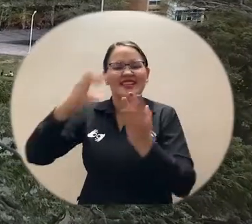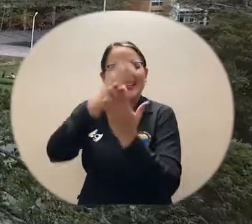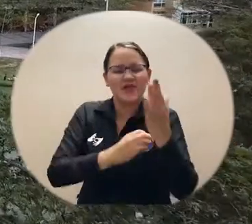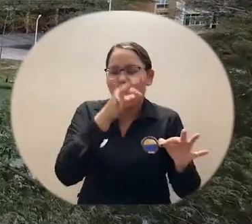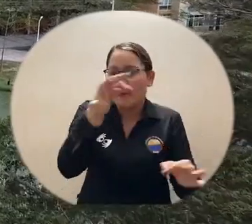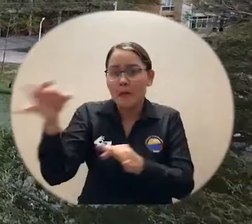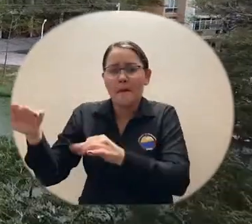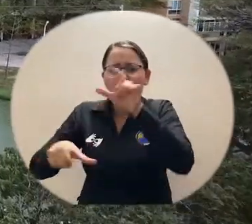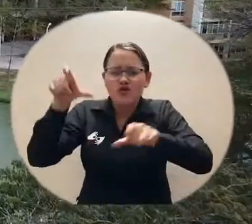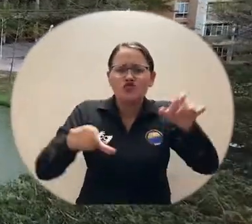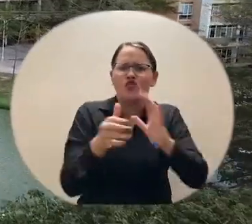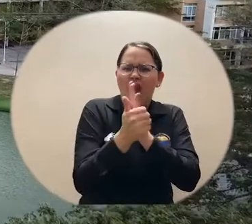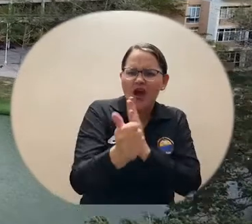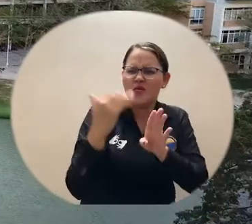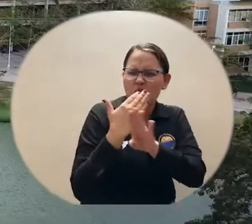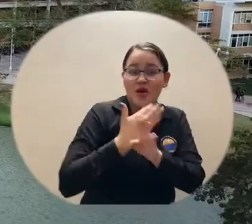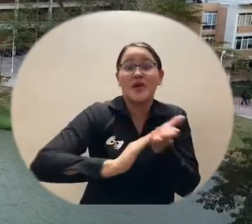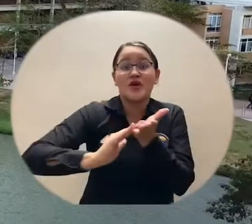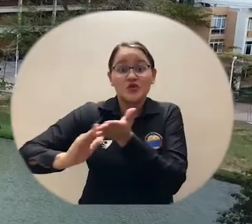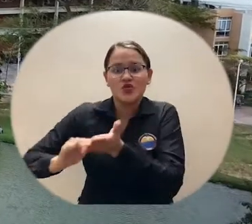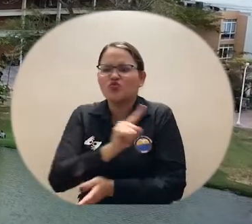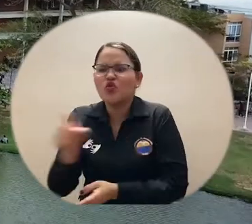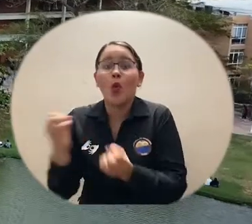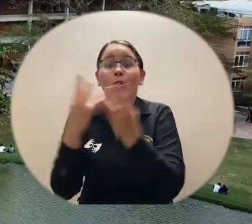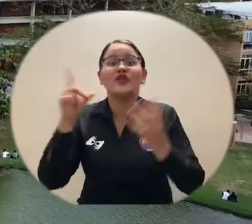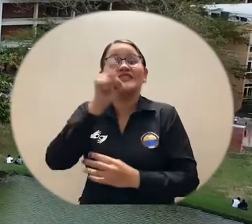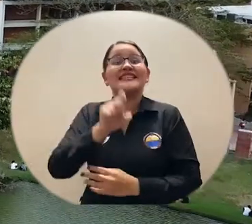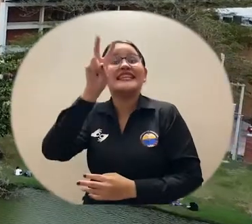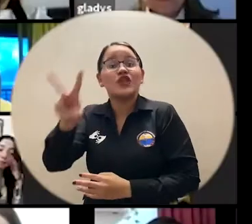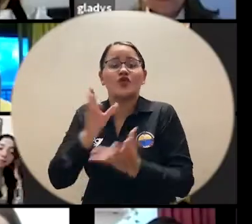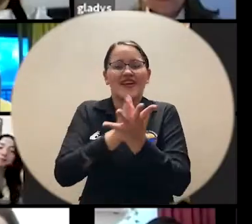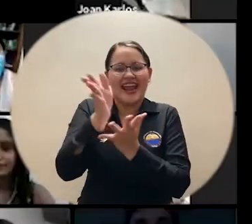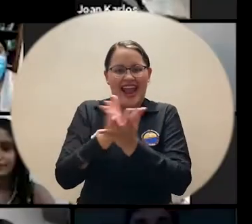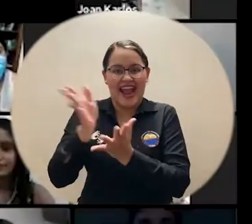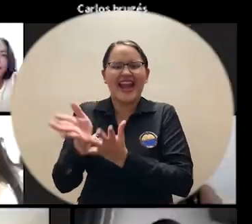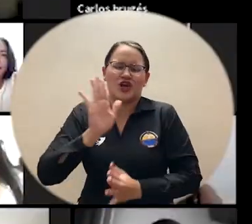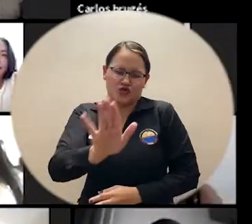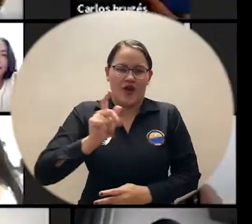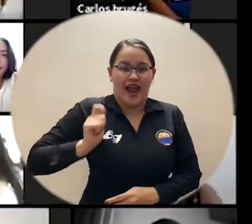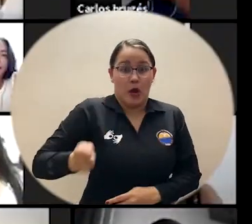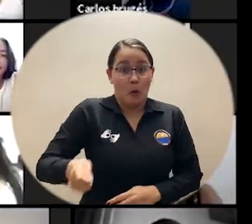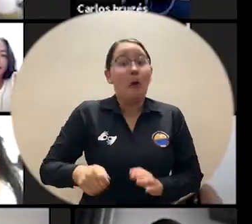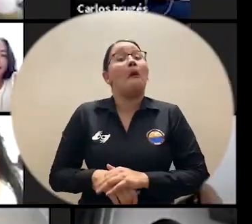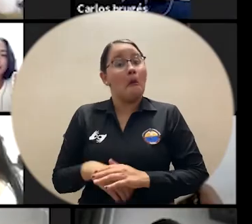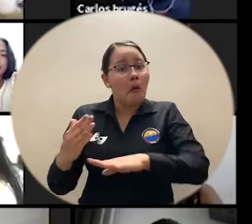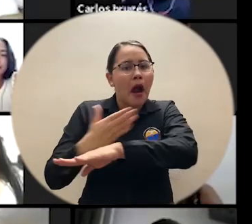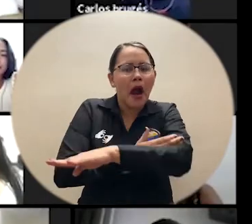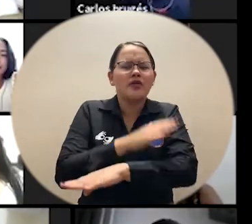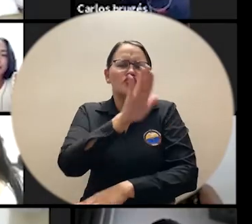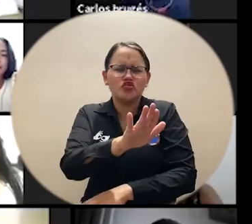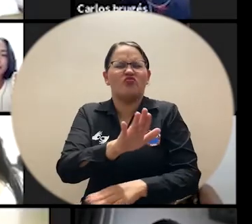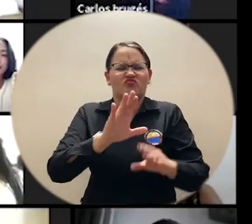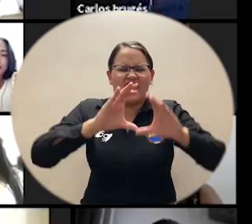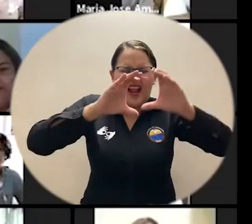certificó como conciliadores a un grupo de 62 estudiantes del programa de derecho que culminaron satisfactoriamente el ciclo de